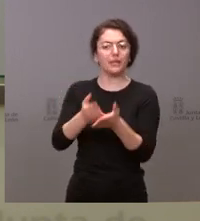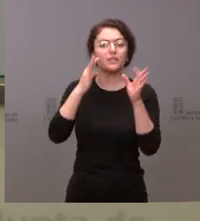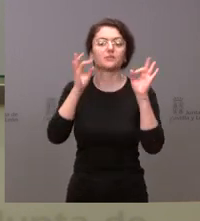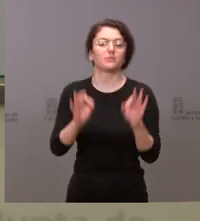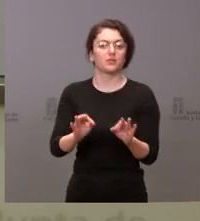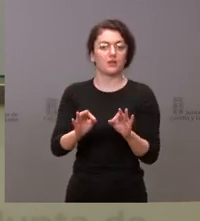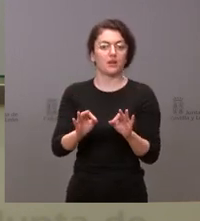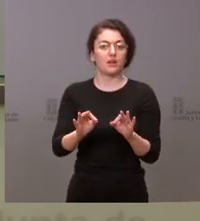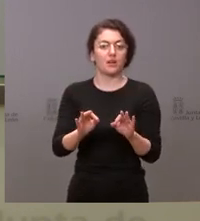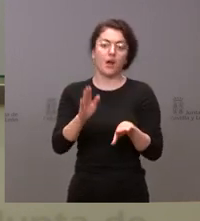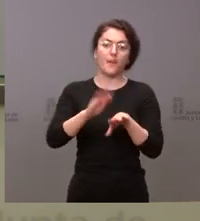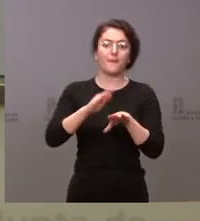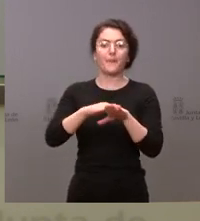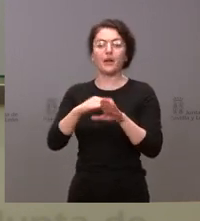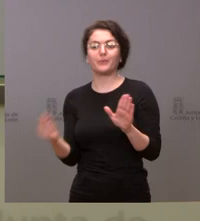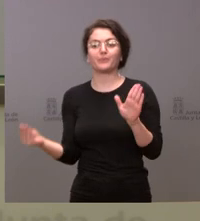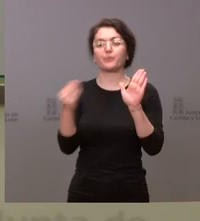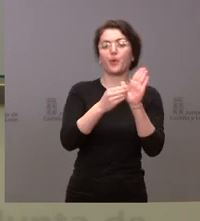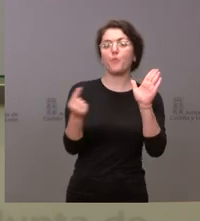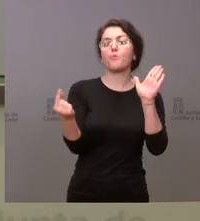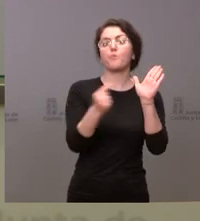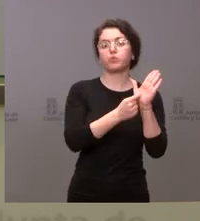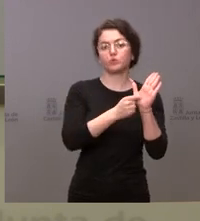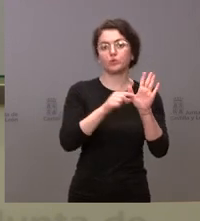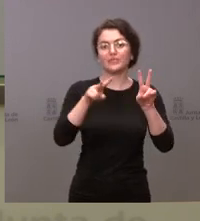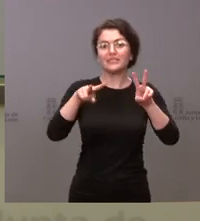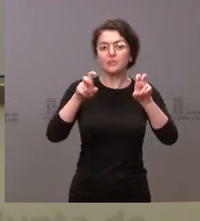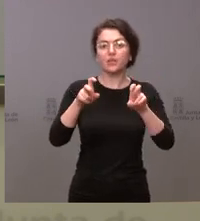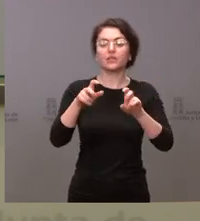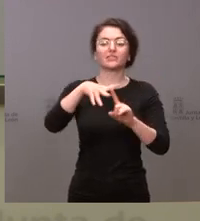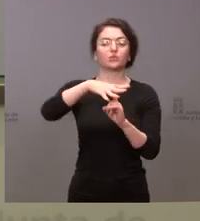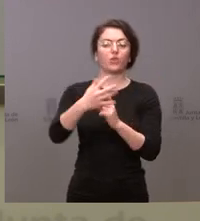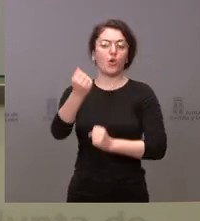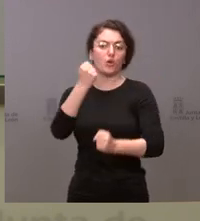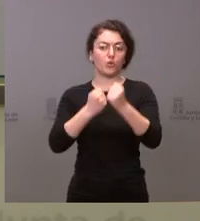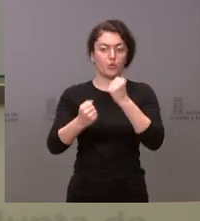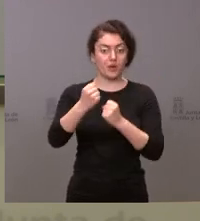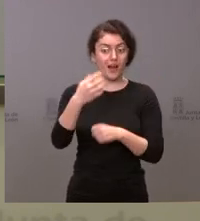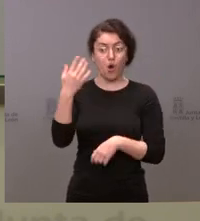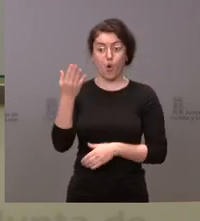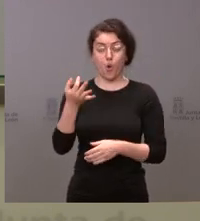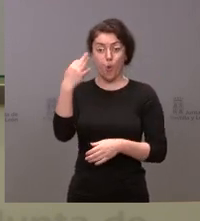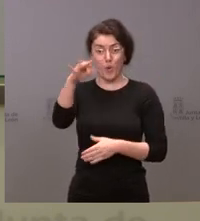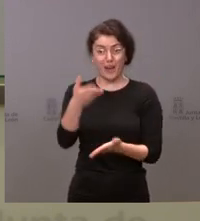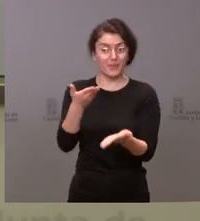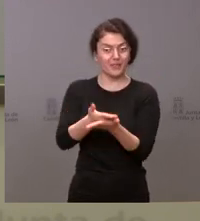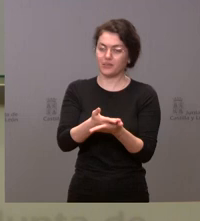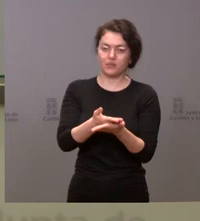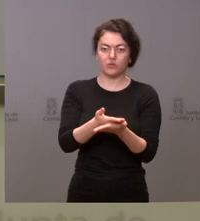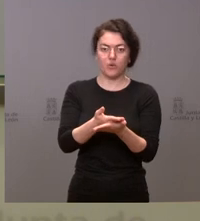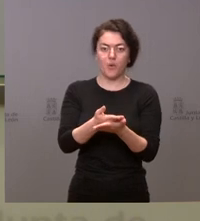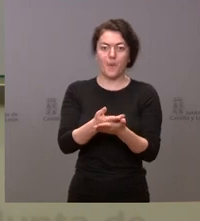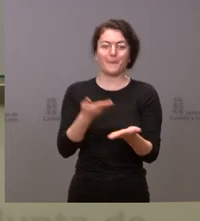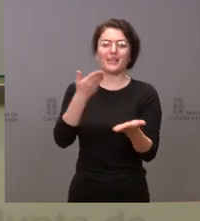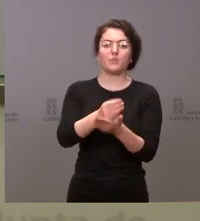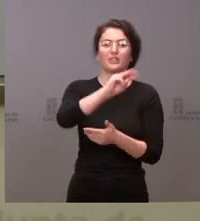de que se incluyera un punto concreto del orden del día sobre la situación económica. No es la única petición que hacíamos. Ustedes recordarán que pedíamos tres asuntos básicos.